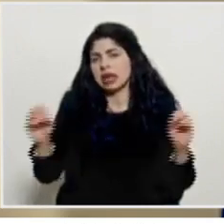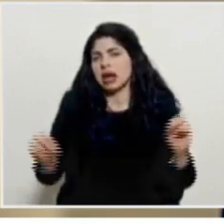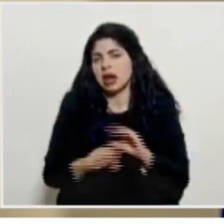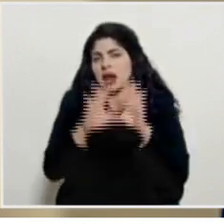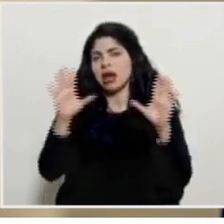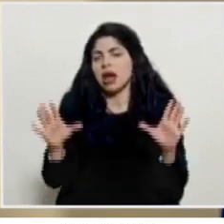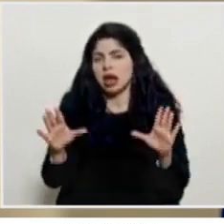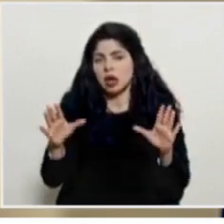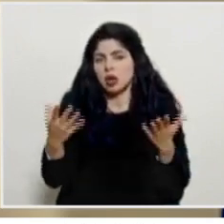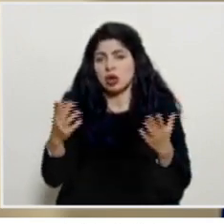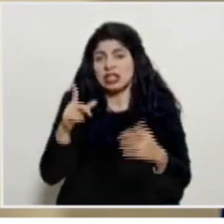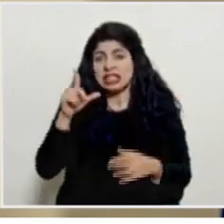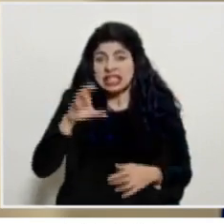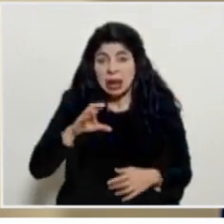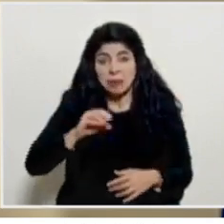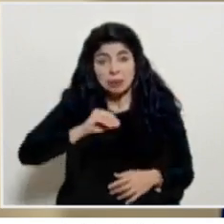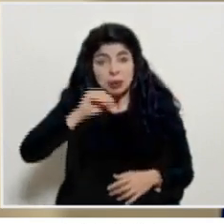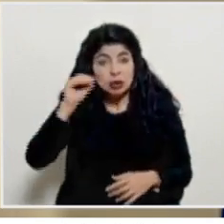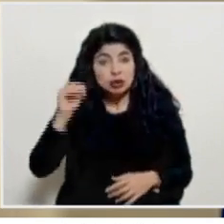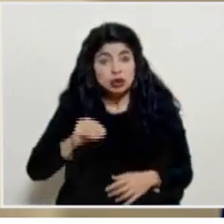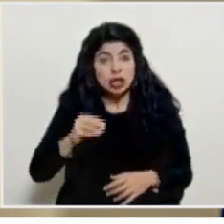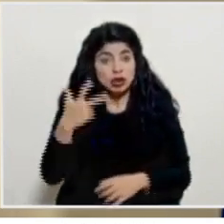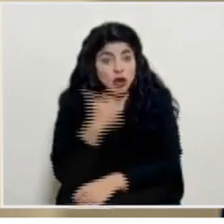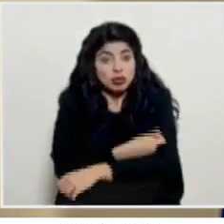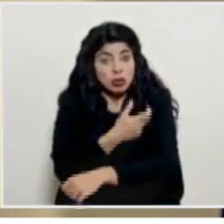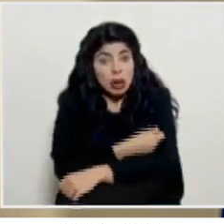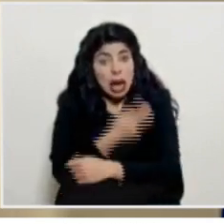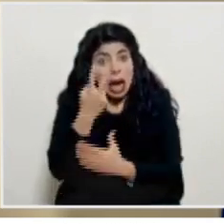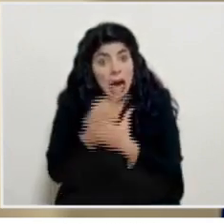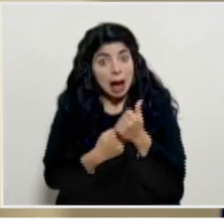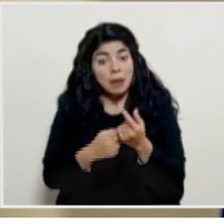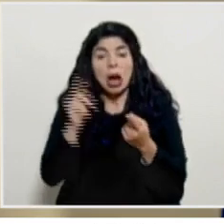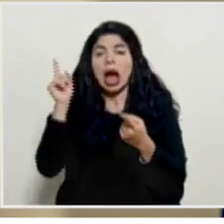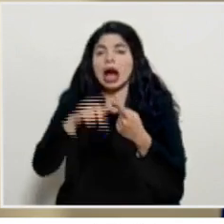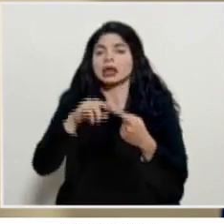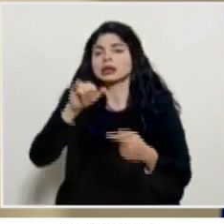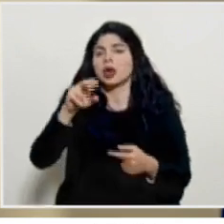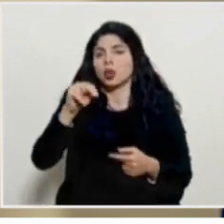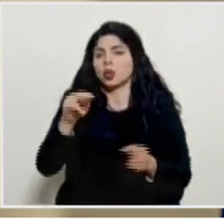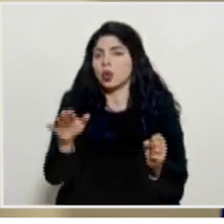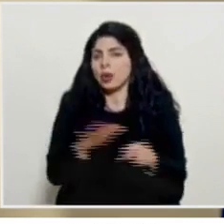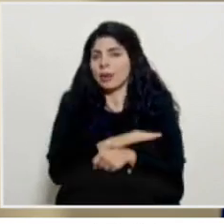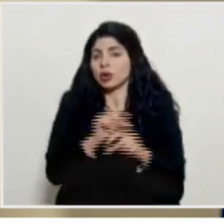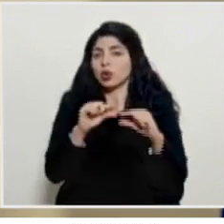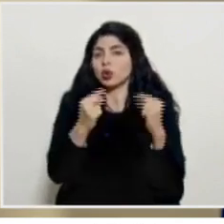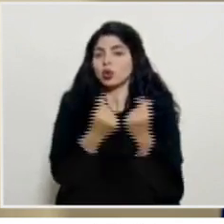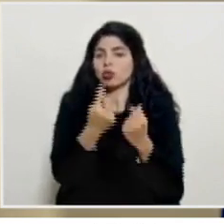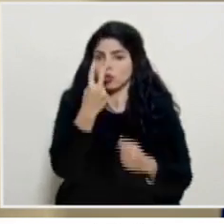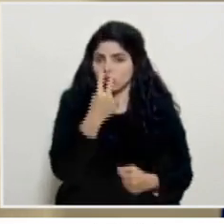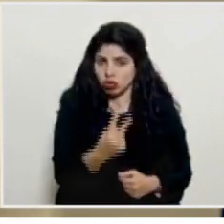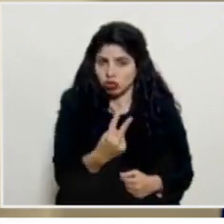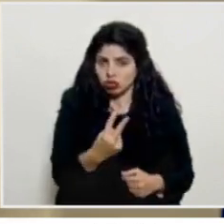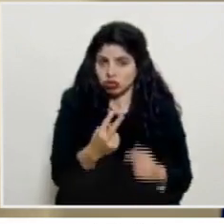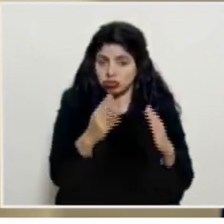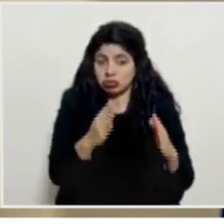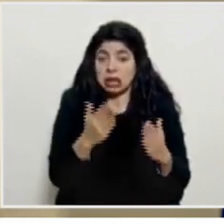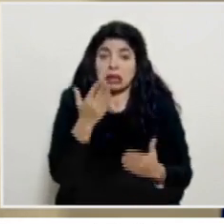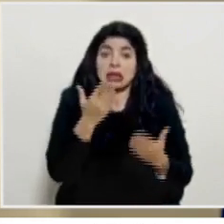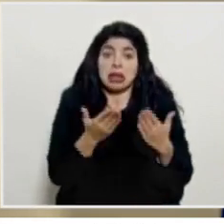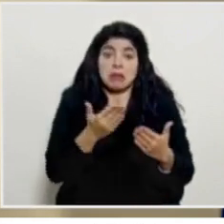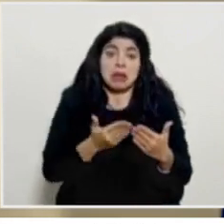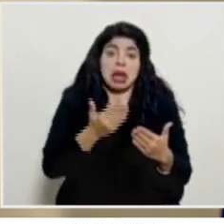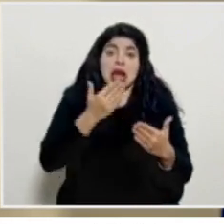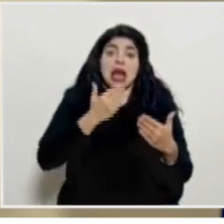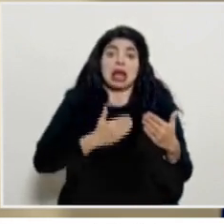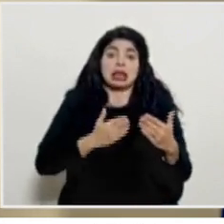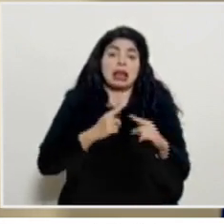no vemos un 100% de las dos dosis aplicadas posiblemente sino hasta junio del grupo 2 podría ser antes